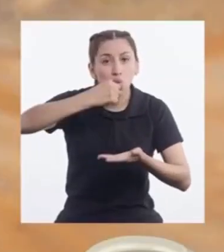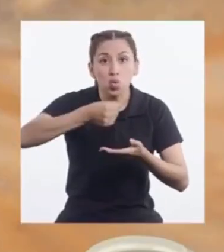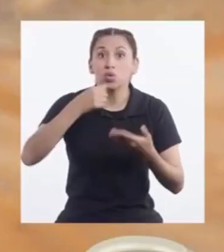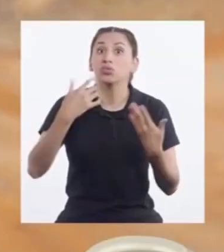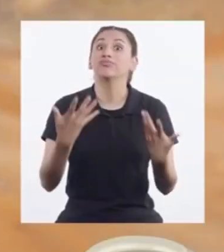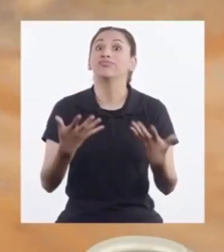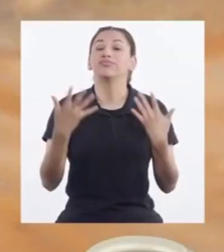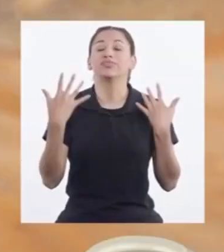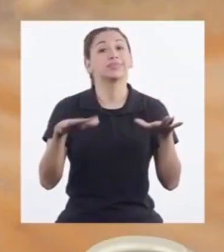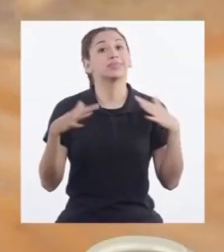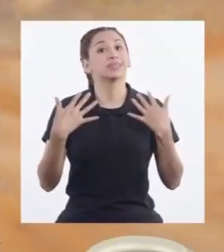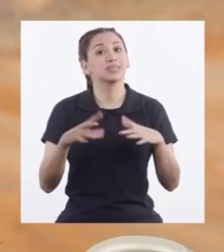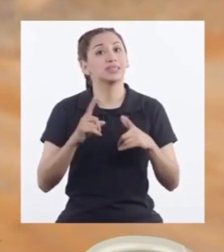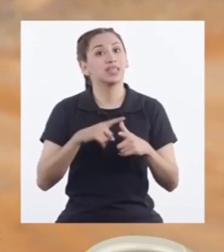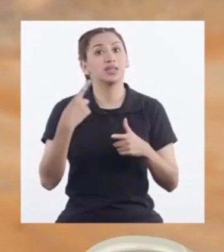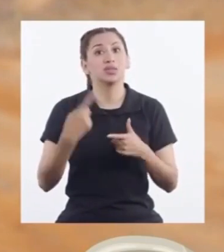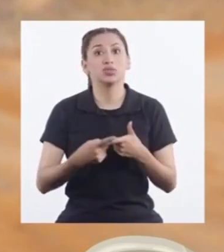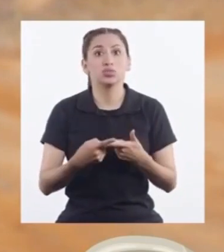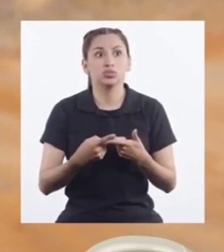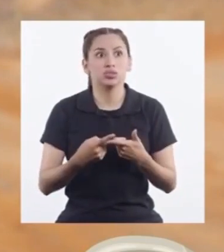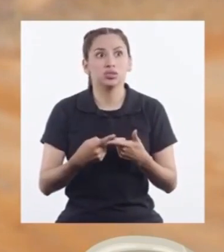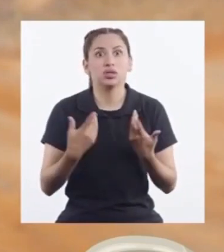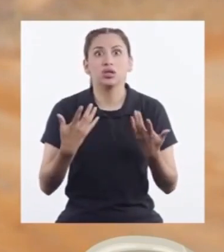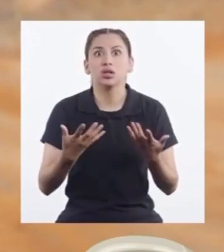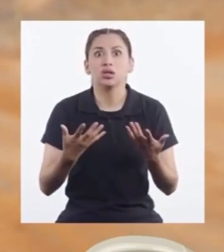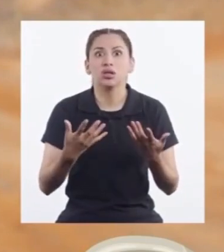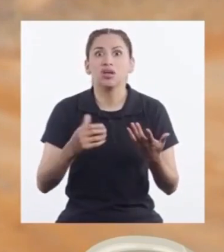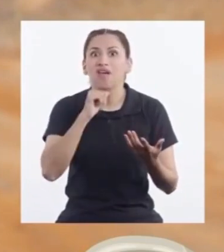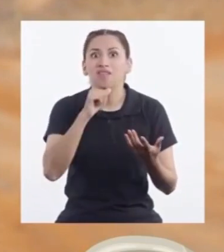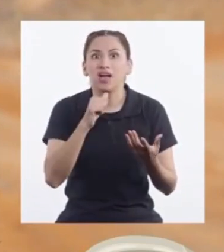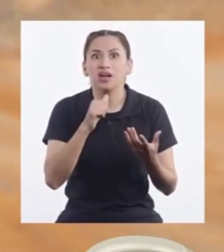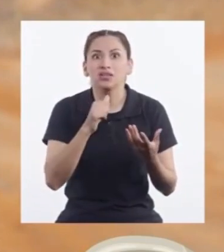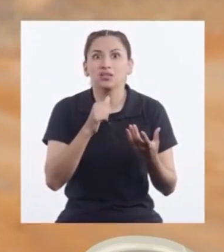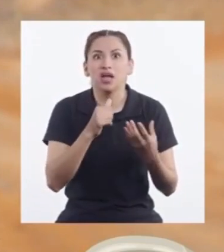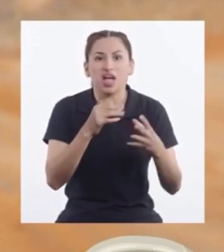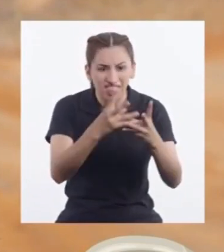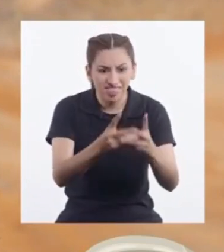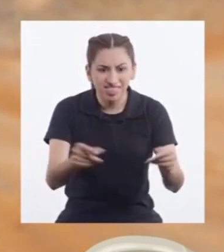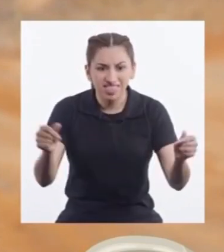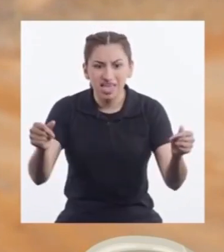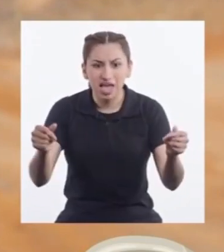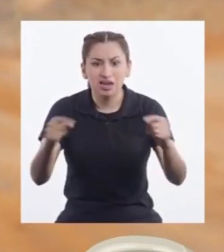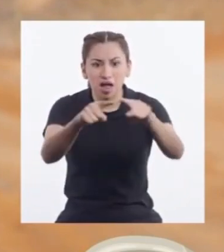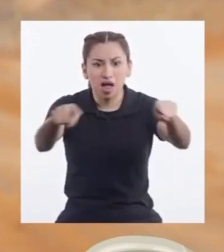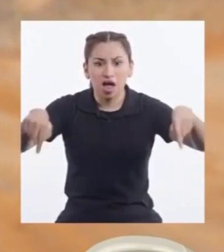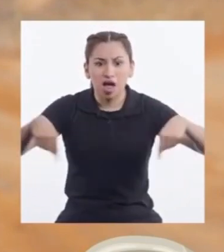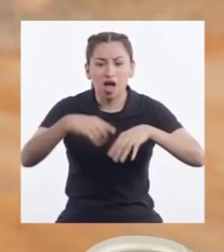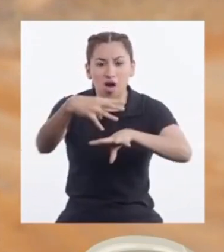Nos estamos quedando Sin tierras de cultivo